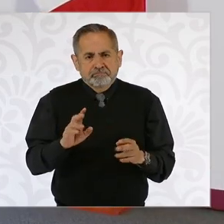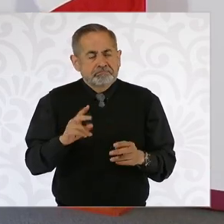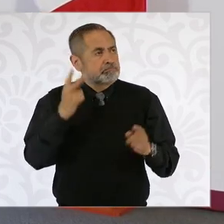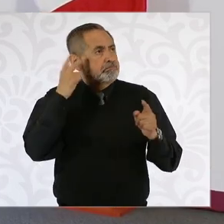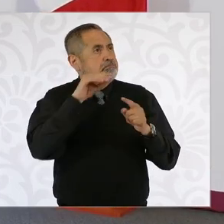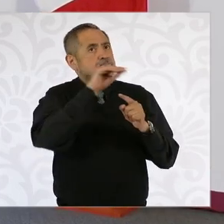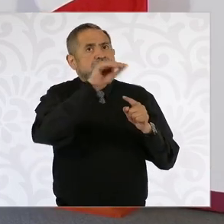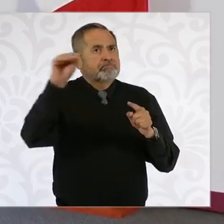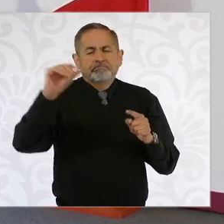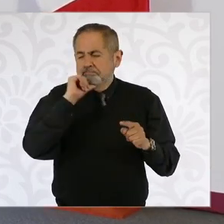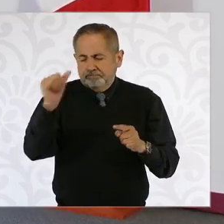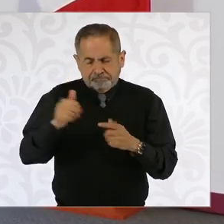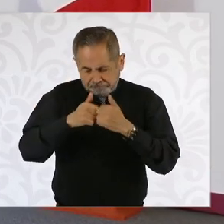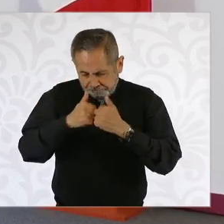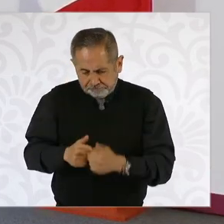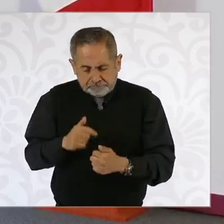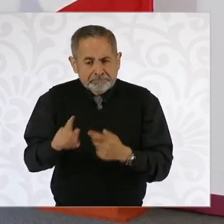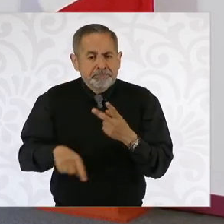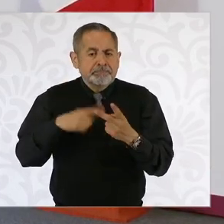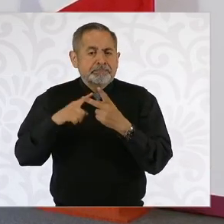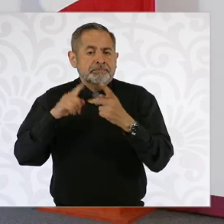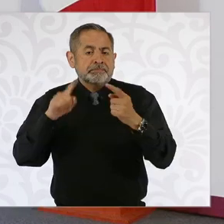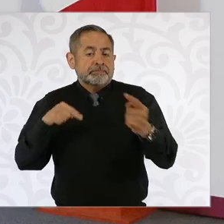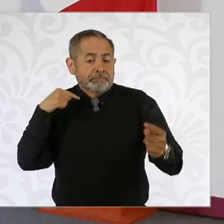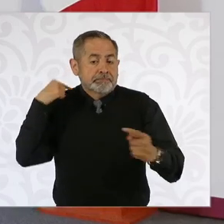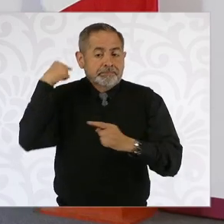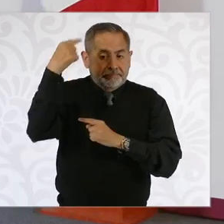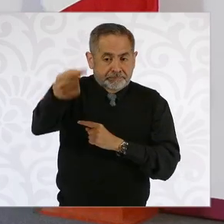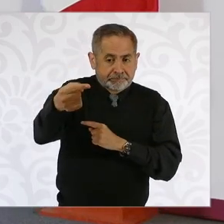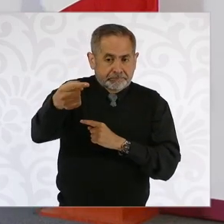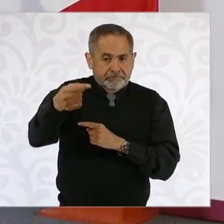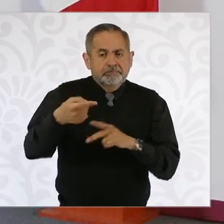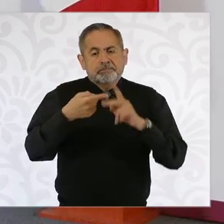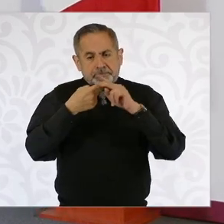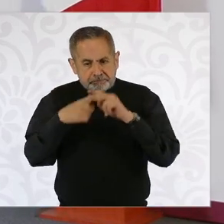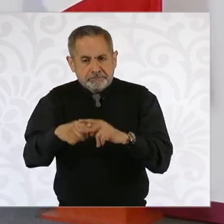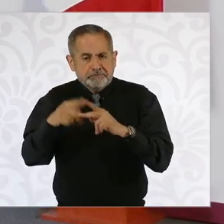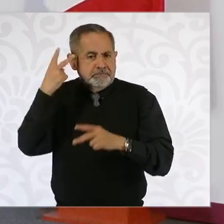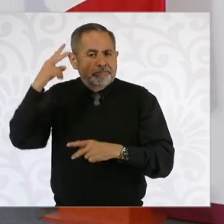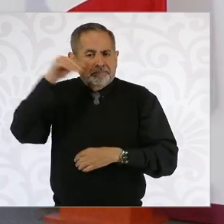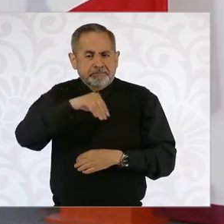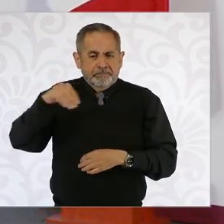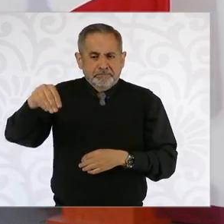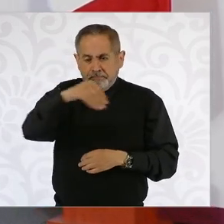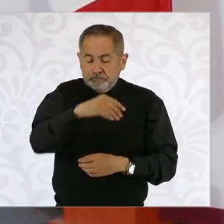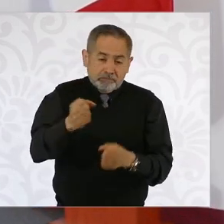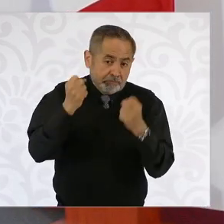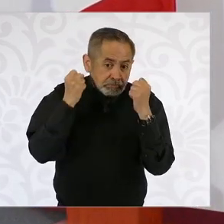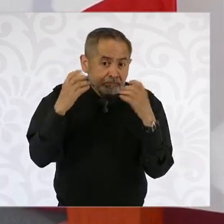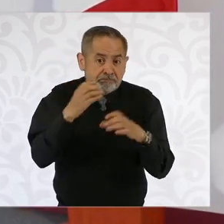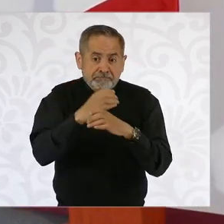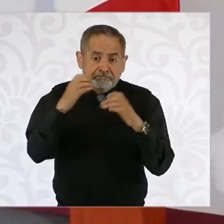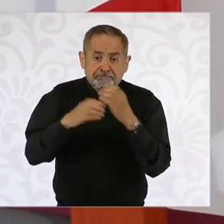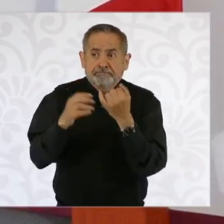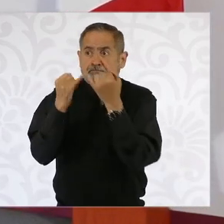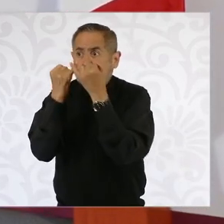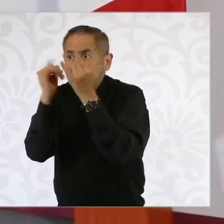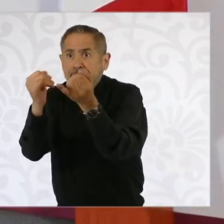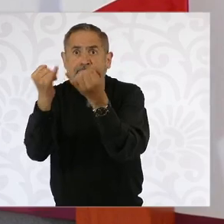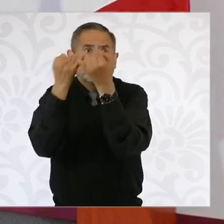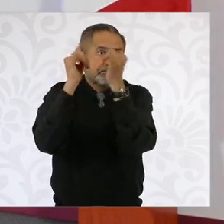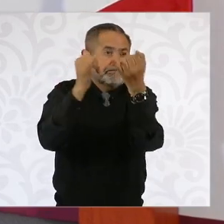este fin de semana. Y el otro fin de semana ya iniciamos. Tenemos muchas cosas por inaugurar.